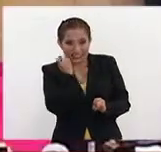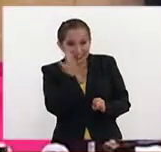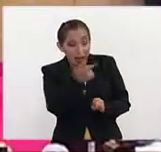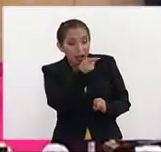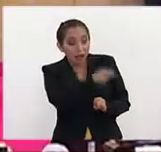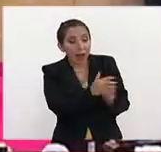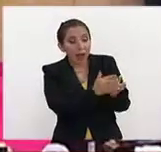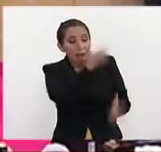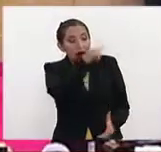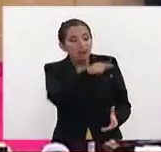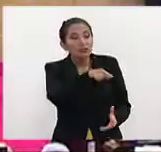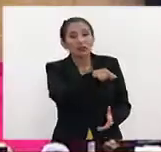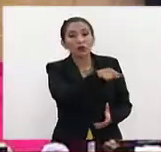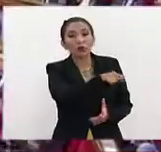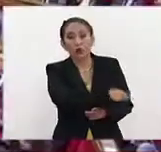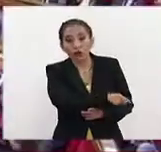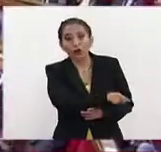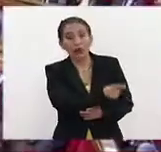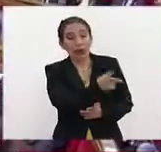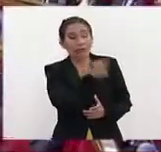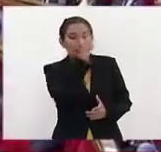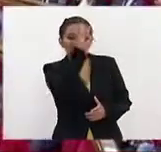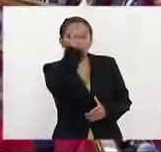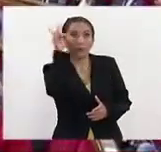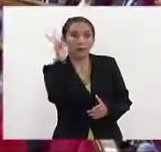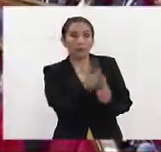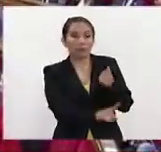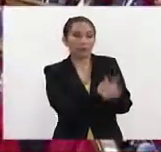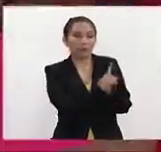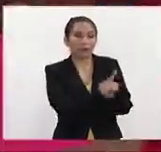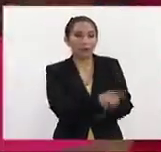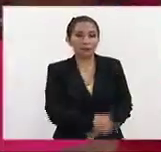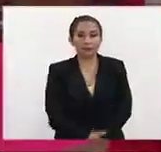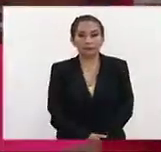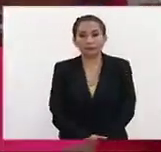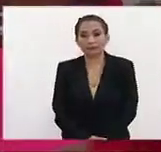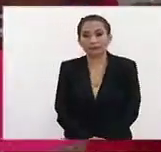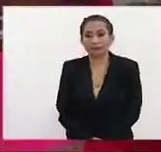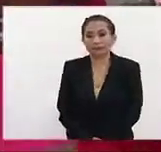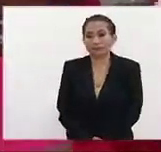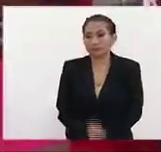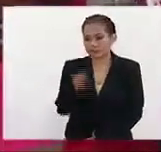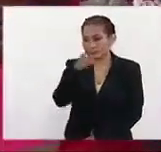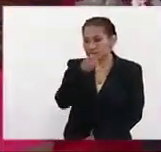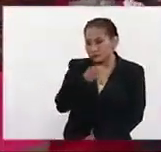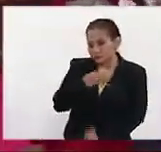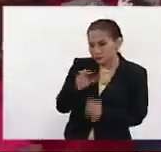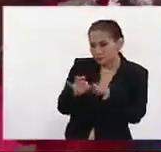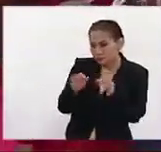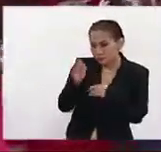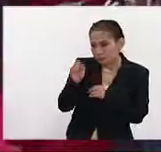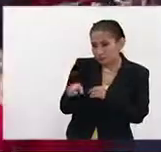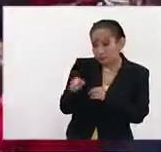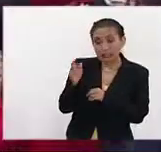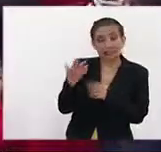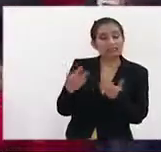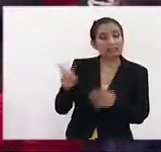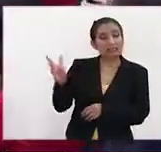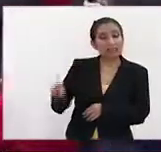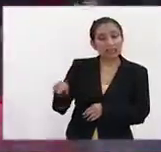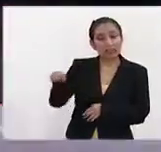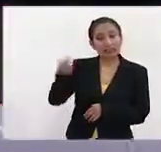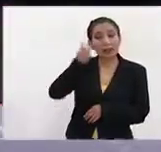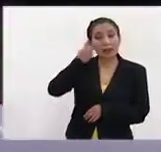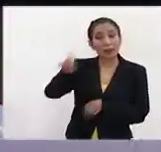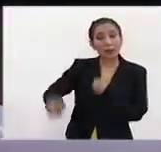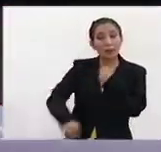gran mayoría absoluta, a cual recrudecería todavía más el conflicto. Por lo que nos explicas, Andrés, pues prácticamente se ha llegado a